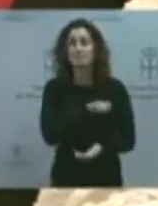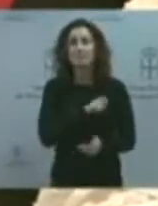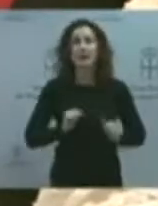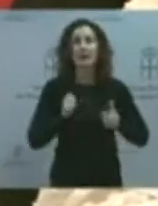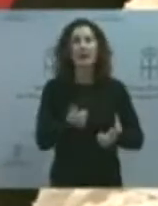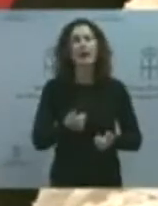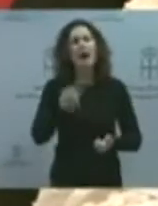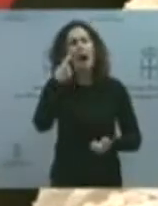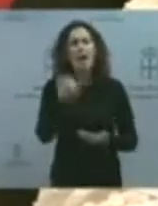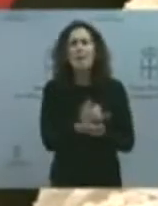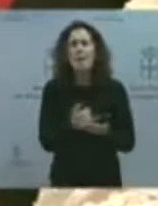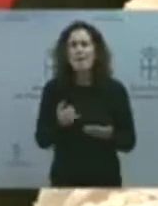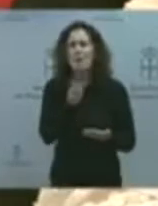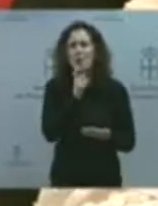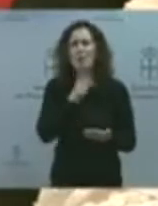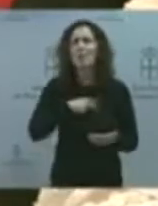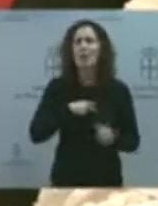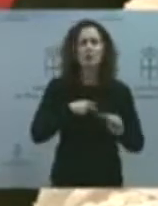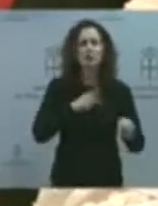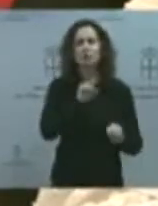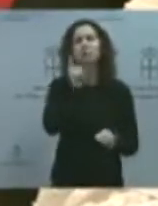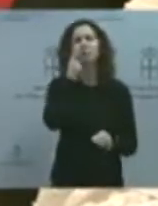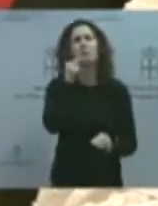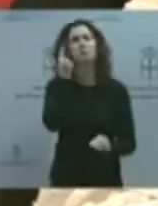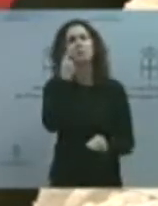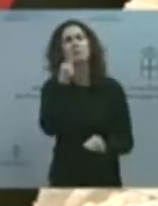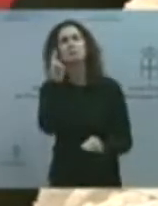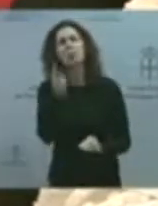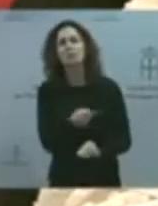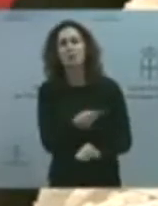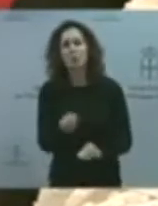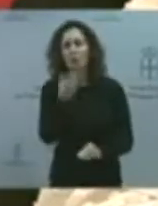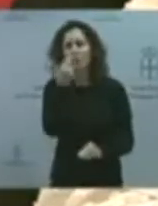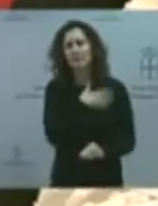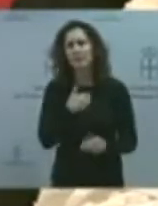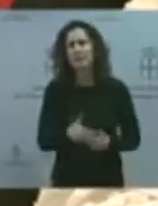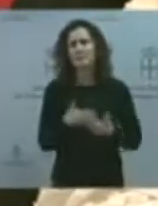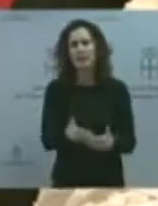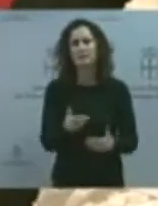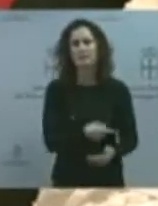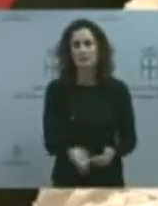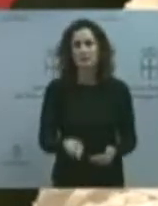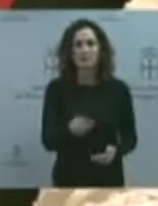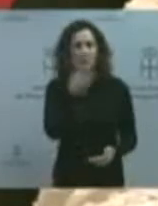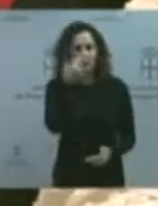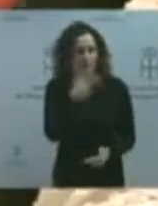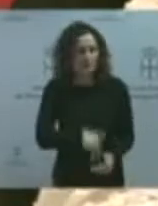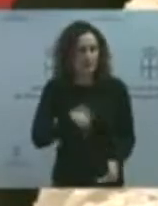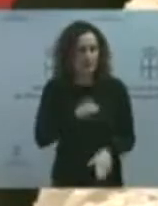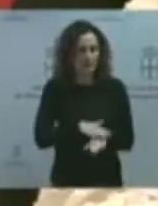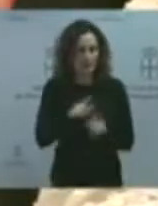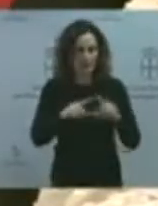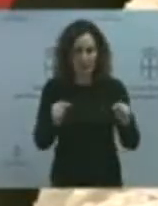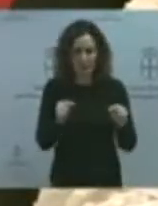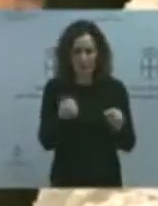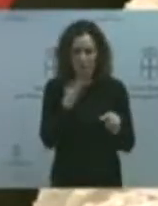determinar si había un interés general en una ampliación. ¿Cuál era el interés general para los asturianos? De ampliar el peaje a 29 años teniendo el peaje